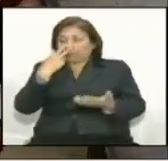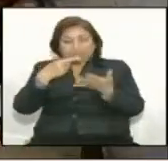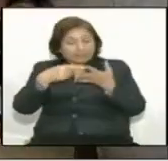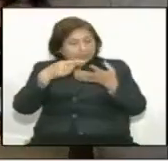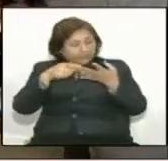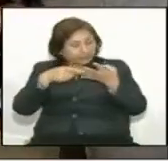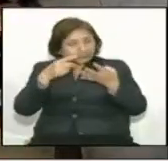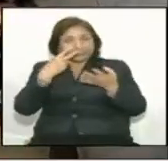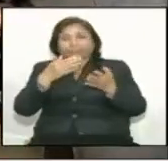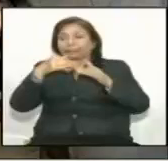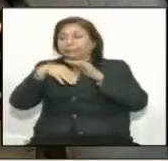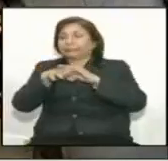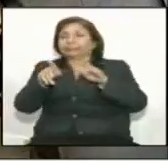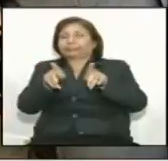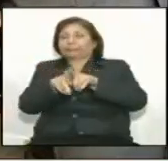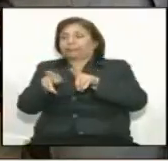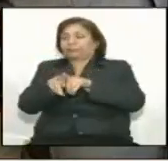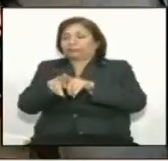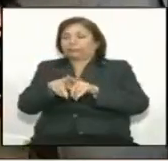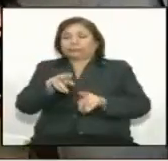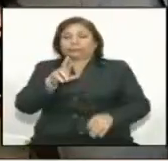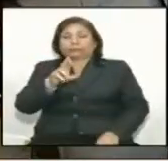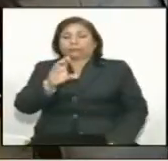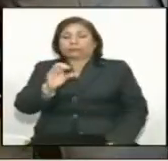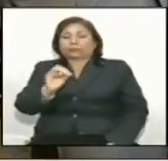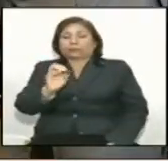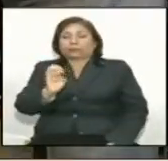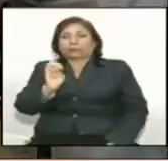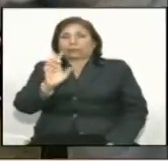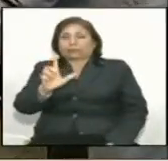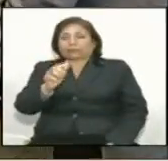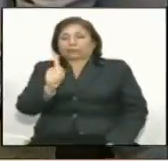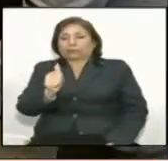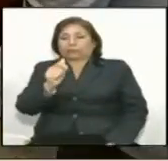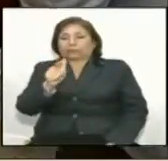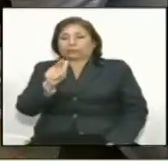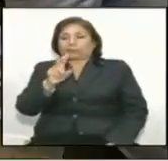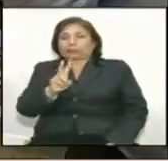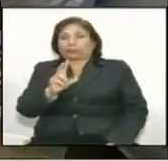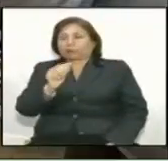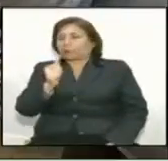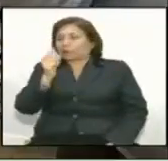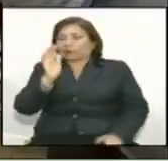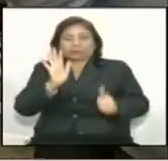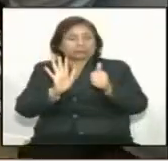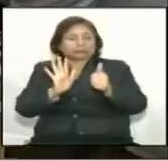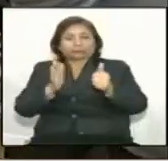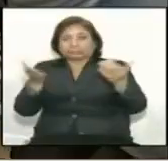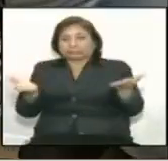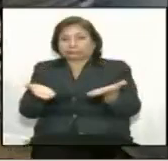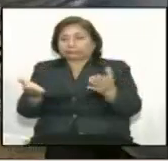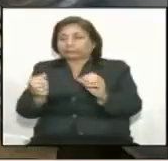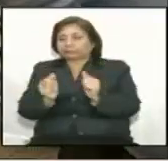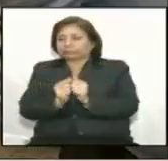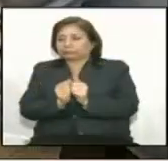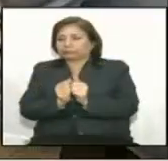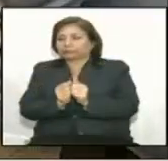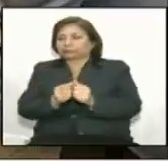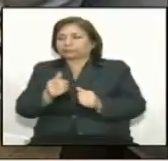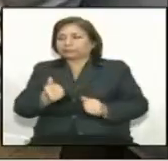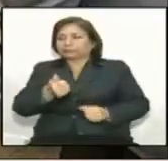días antes de las manifestaciones de este fin de semana. La colega Cabrera